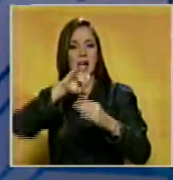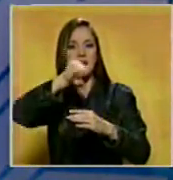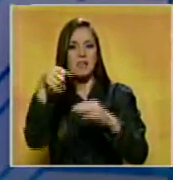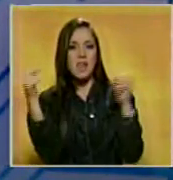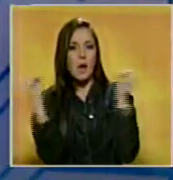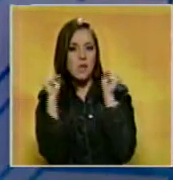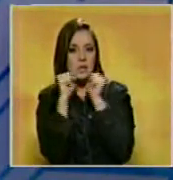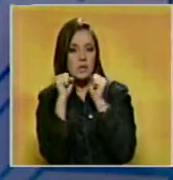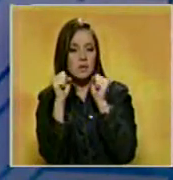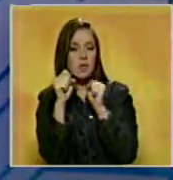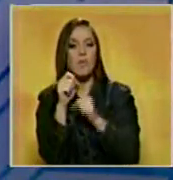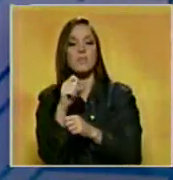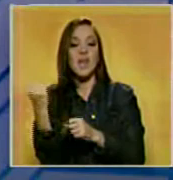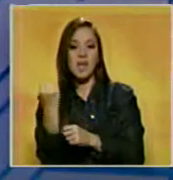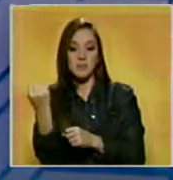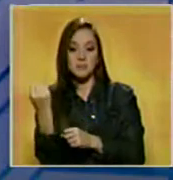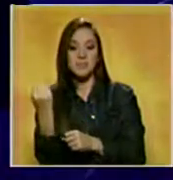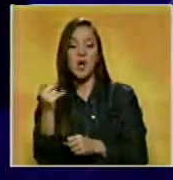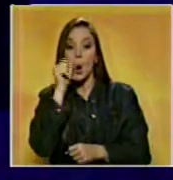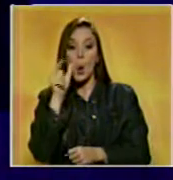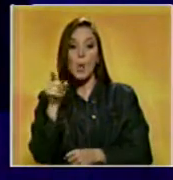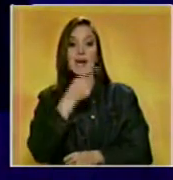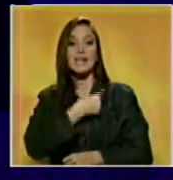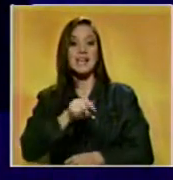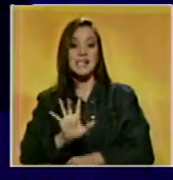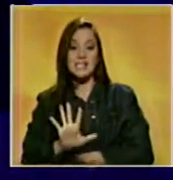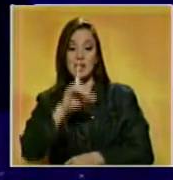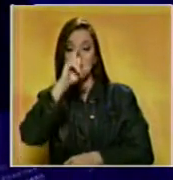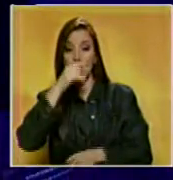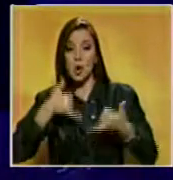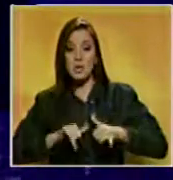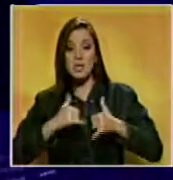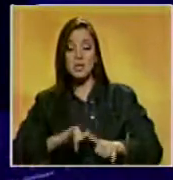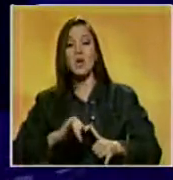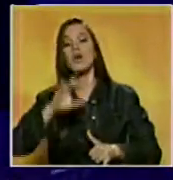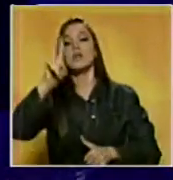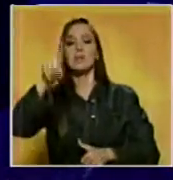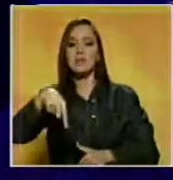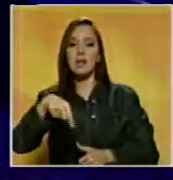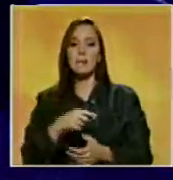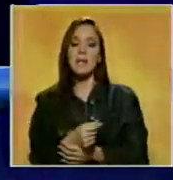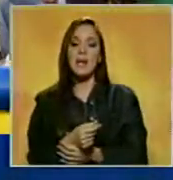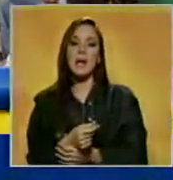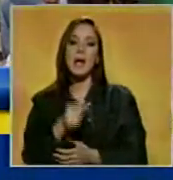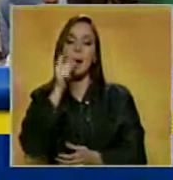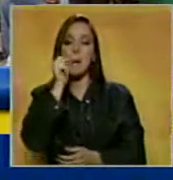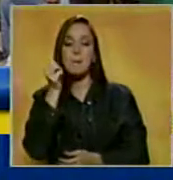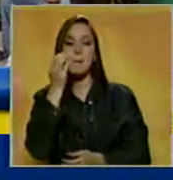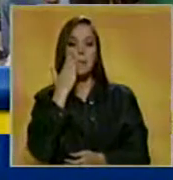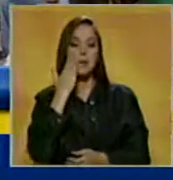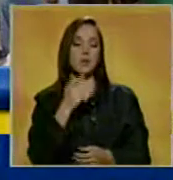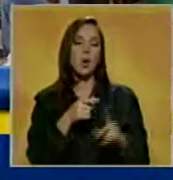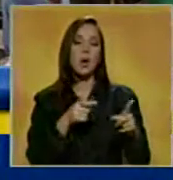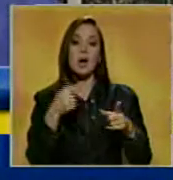Distrito Capital. Montesinos, quien era padre de cinco hijos y padrastro del actor Ricardo Álamo, murió al ser